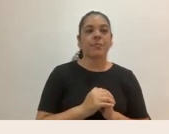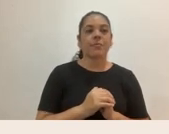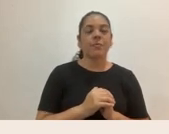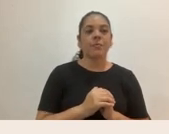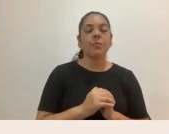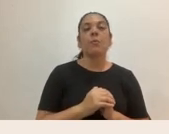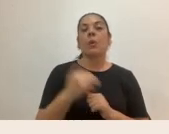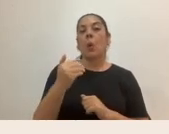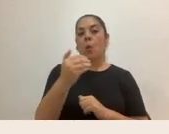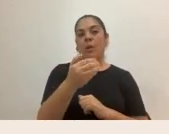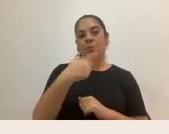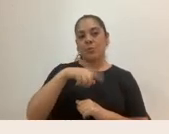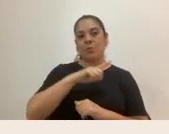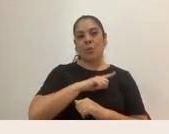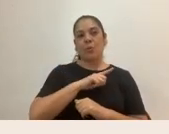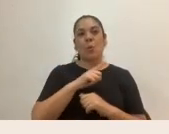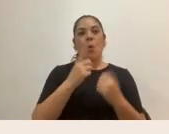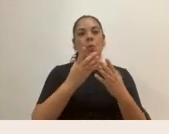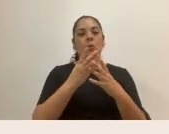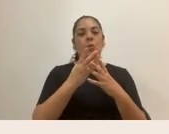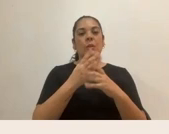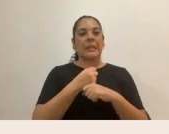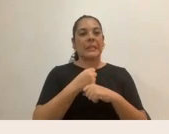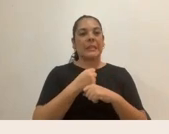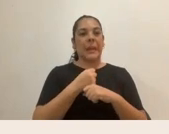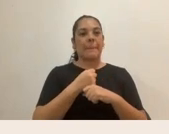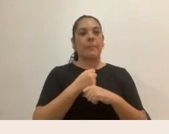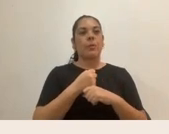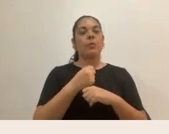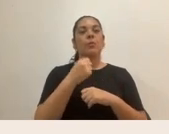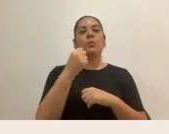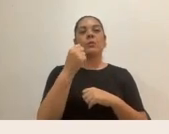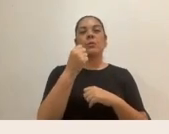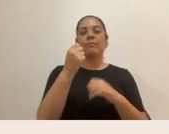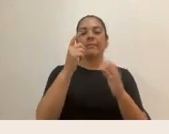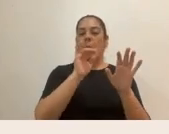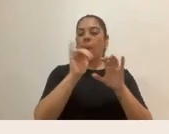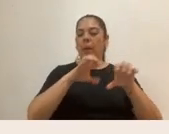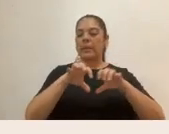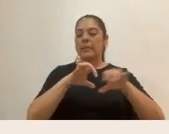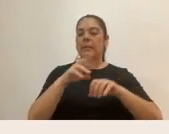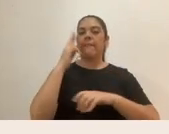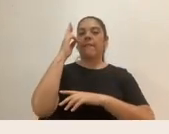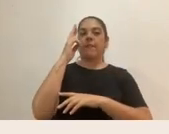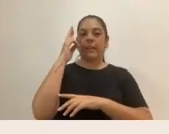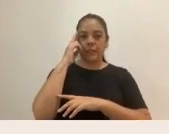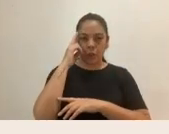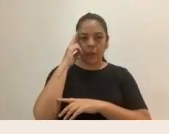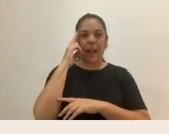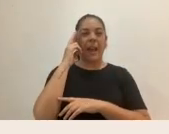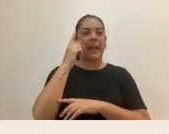sometemos a ese ejercicio de cuestionar, de reflexionar, de desmitificar